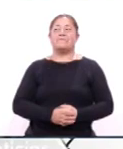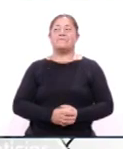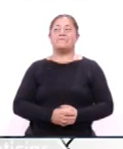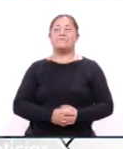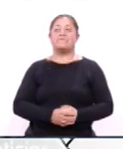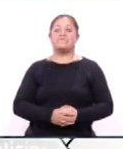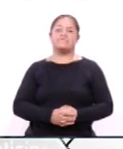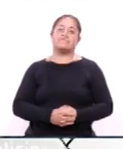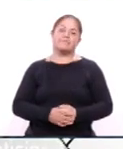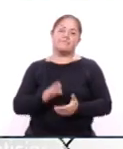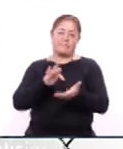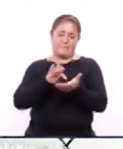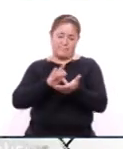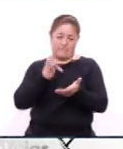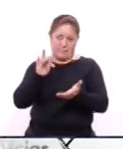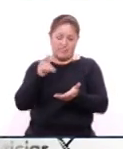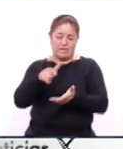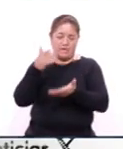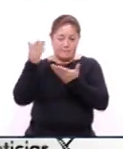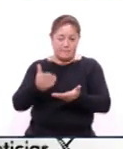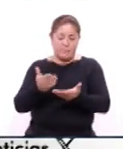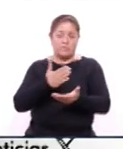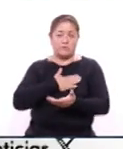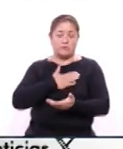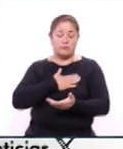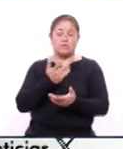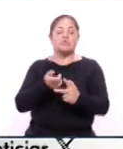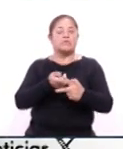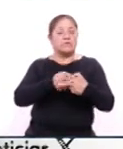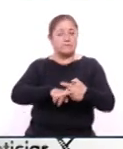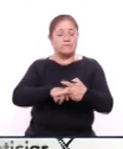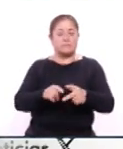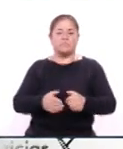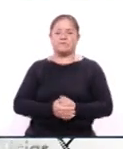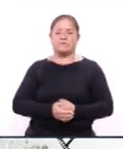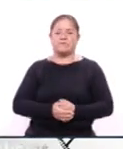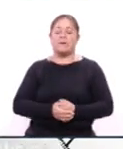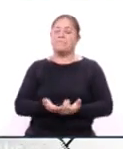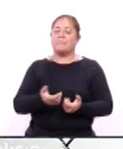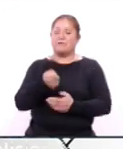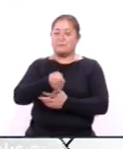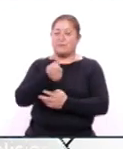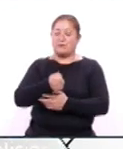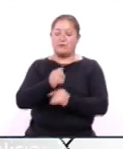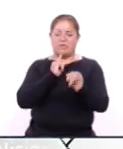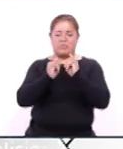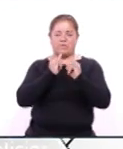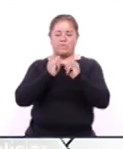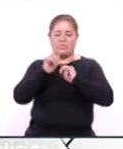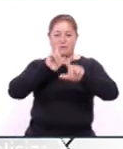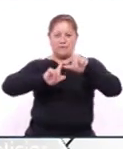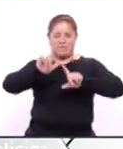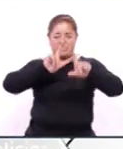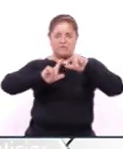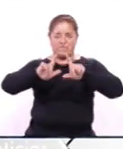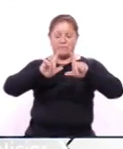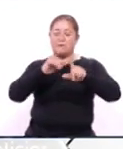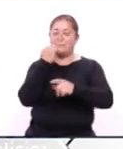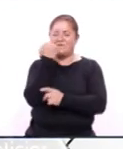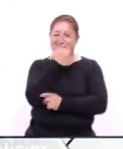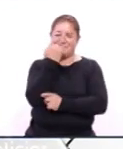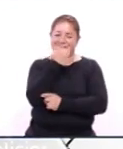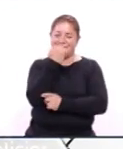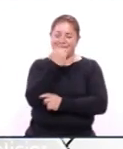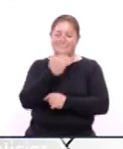Y bien, gracias por estar con nosotros. Vamos a dar inicio con la información. Antes, saludo a nuestra intérprete de lengua de señas mexicana,